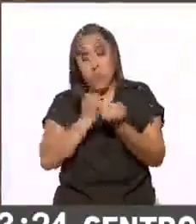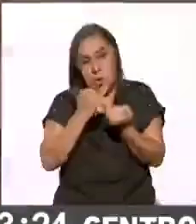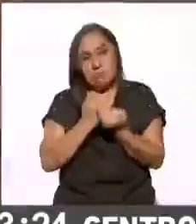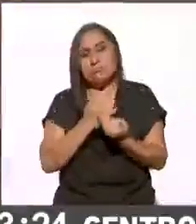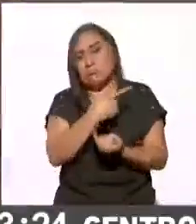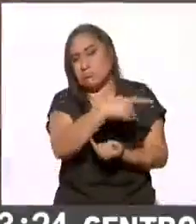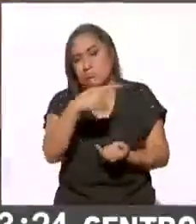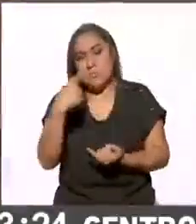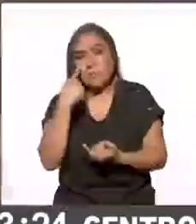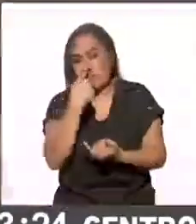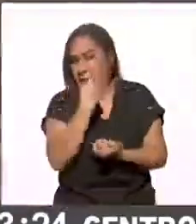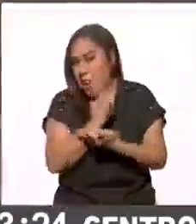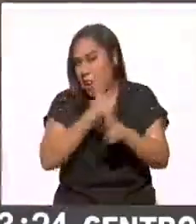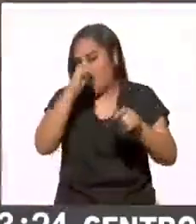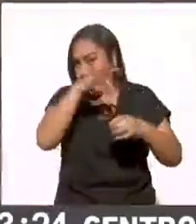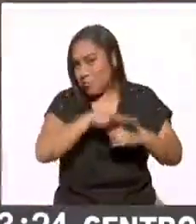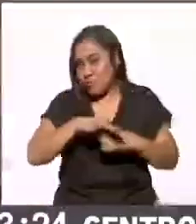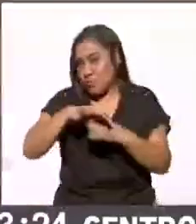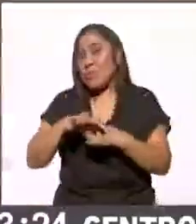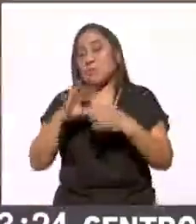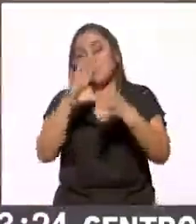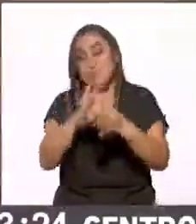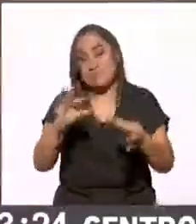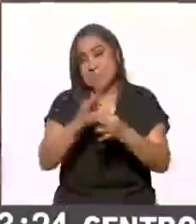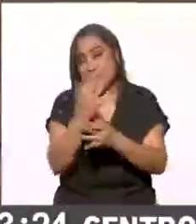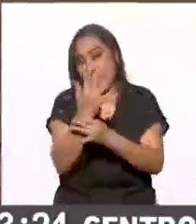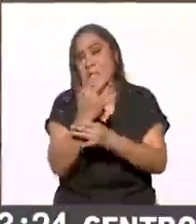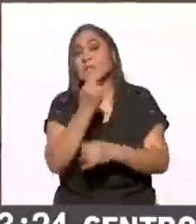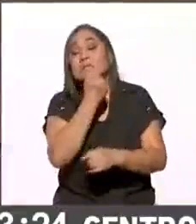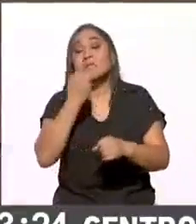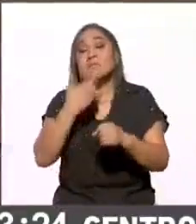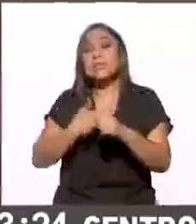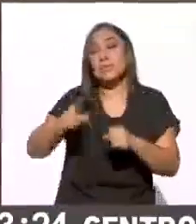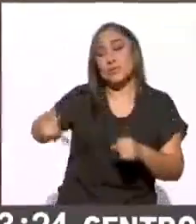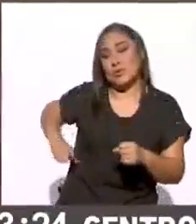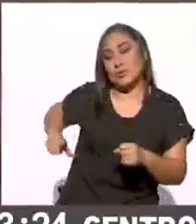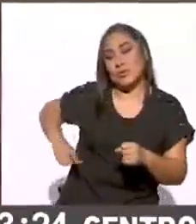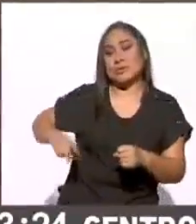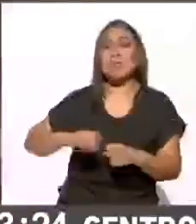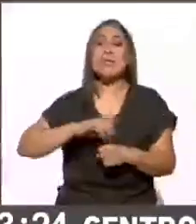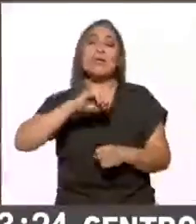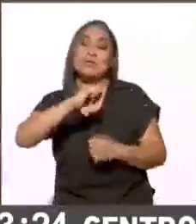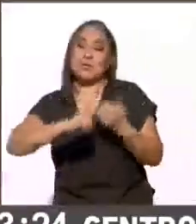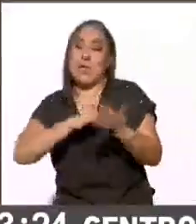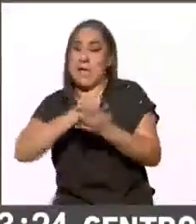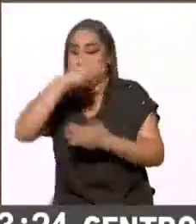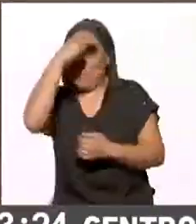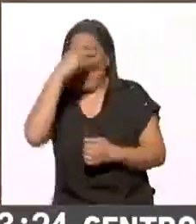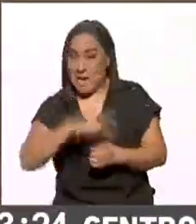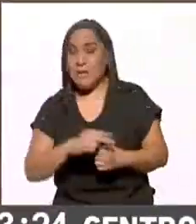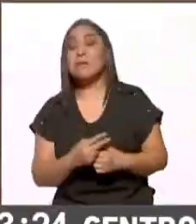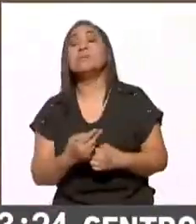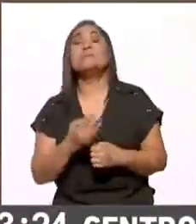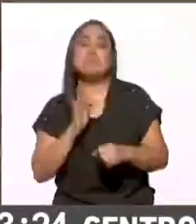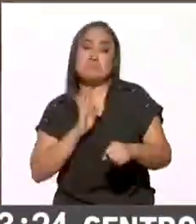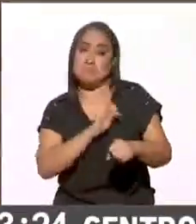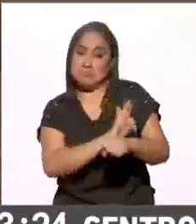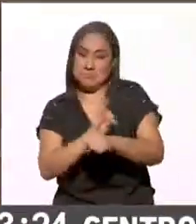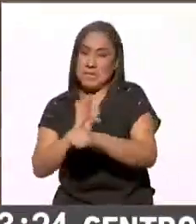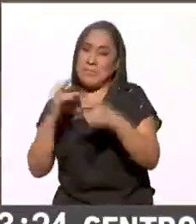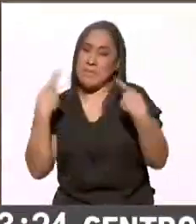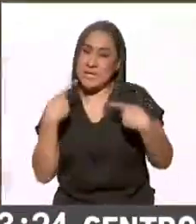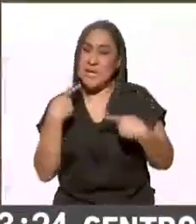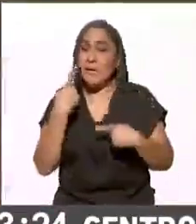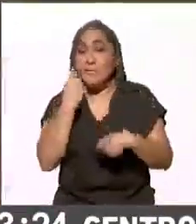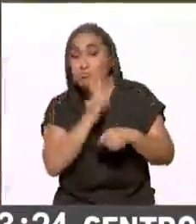ejercicio democrático. Esto lo informó la secretaria de gobierno de esta entidad, de la Ciudad de México. Y para proteger a la ciudadanía y vigilar